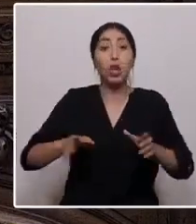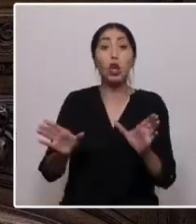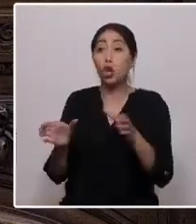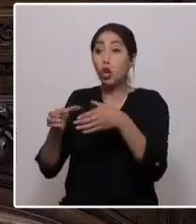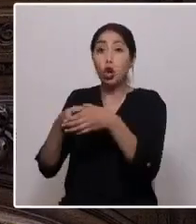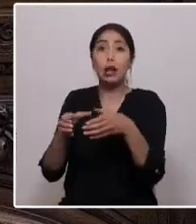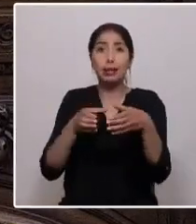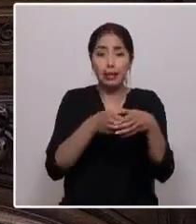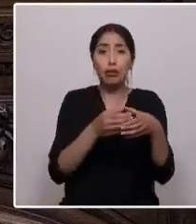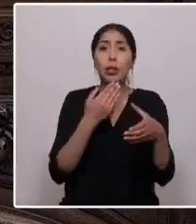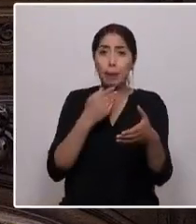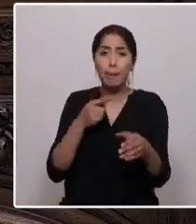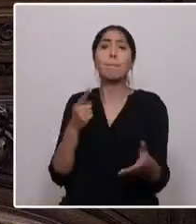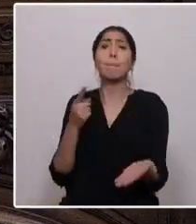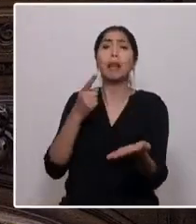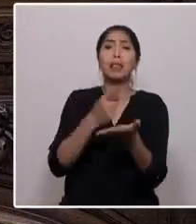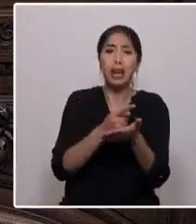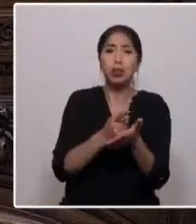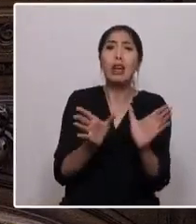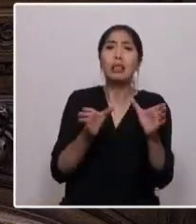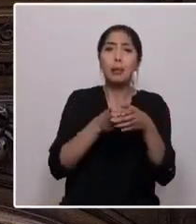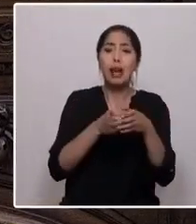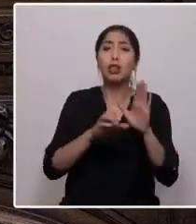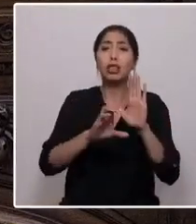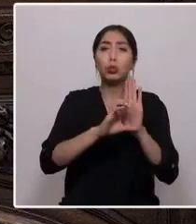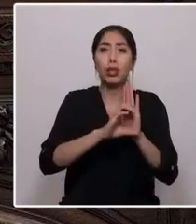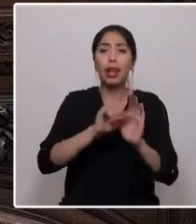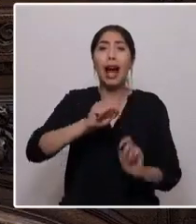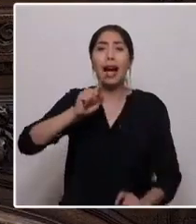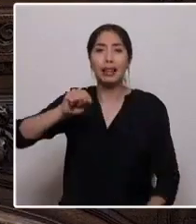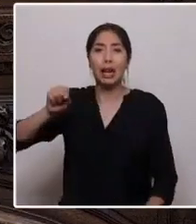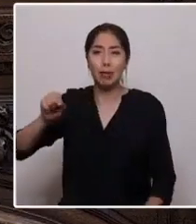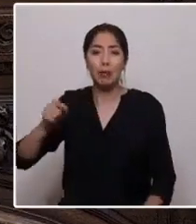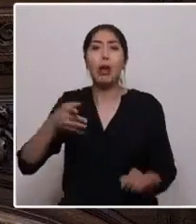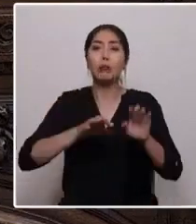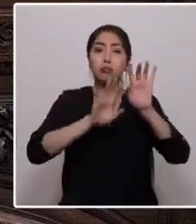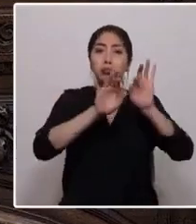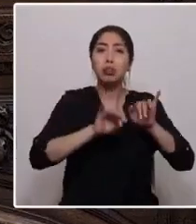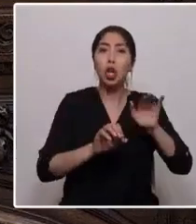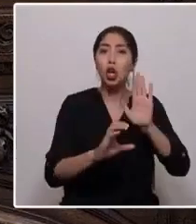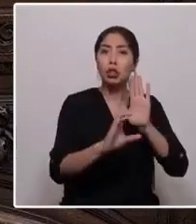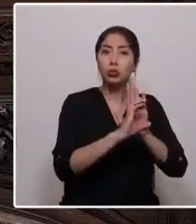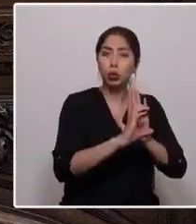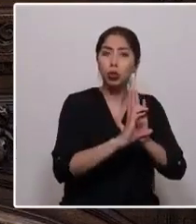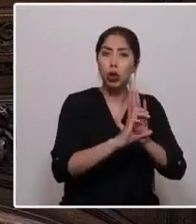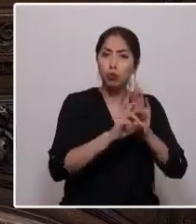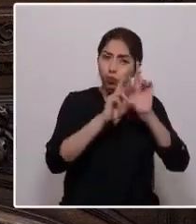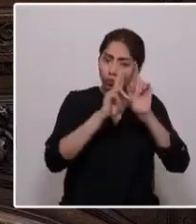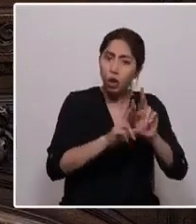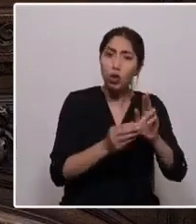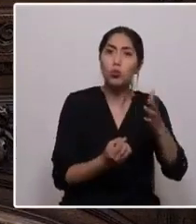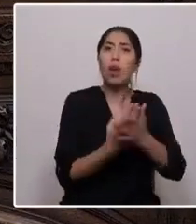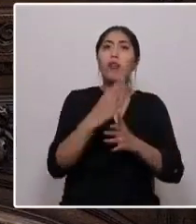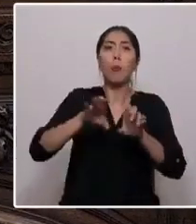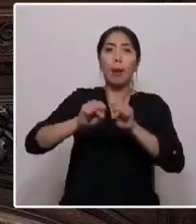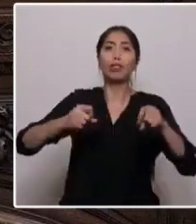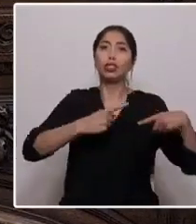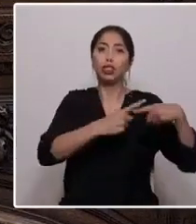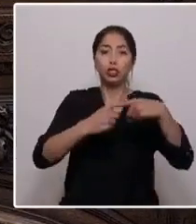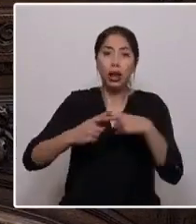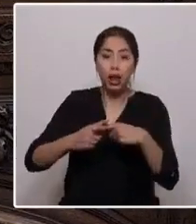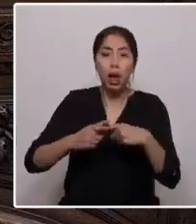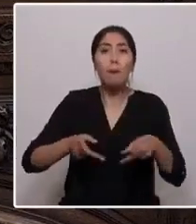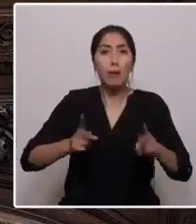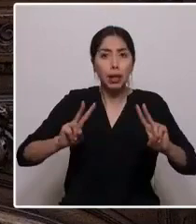mandato de la Asamblea Constituyente de Atacama, ACA, para redactar una constitución que responda a un nuevo pacto ecosocial que permita la construcción de una